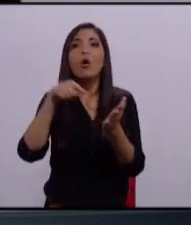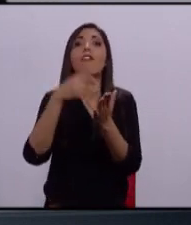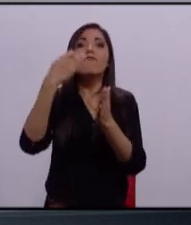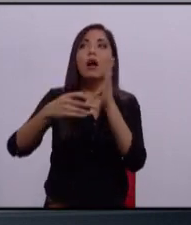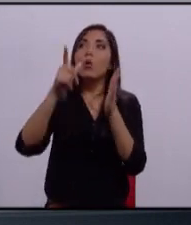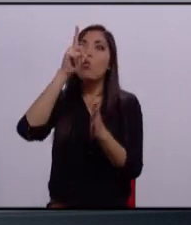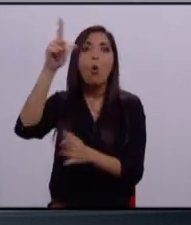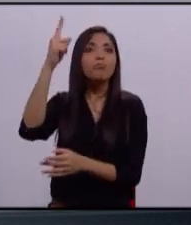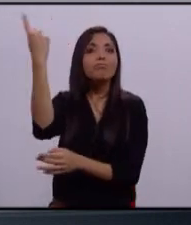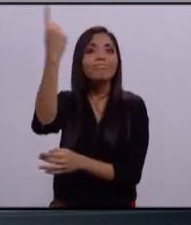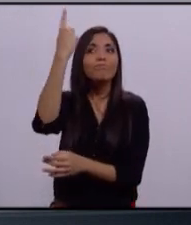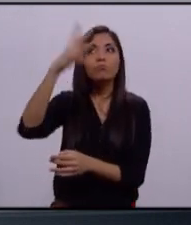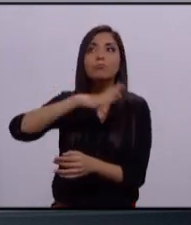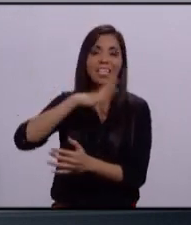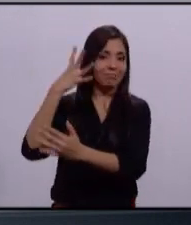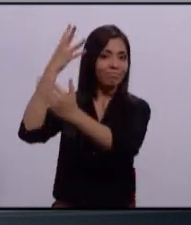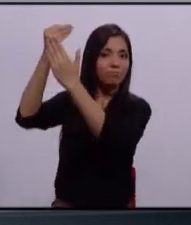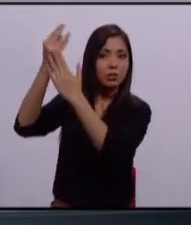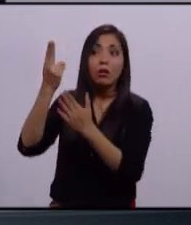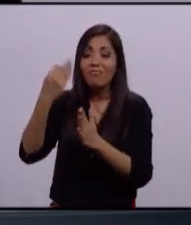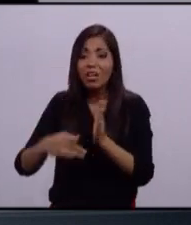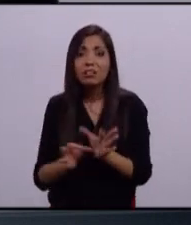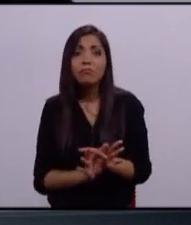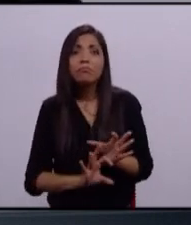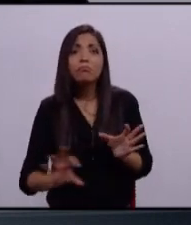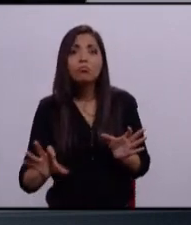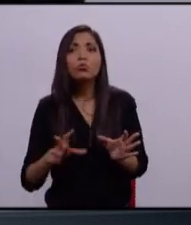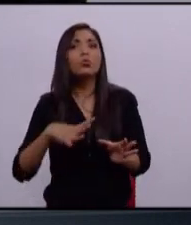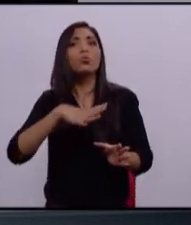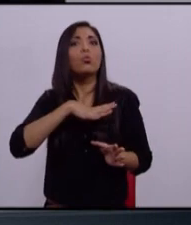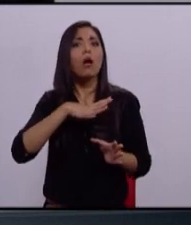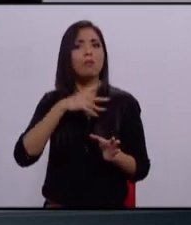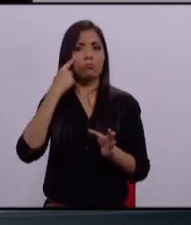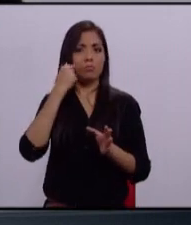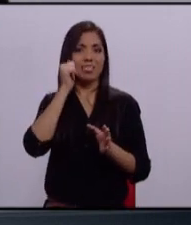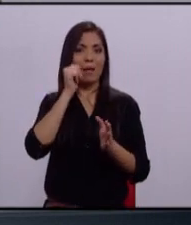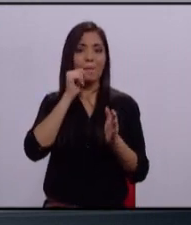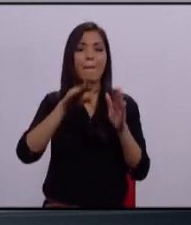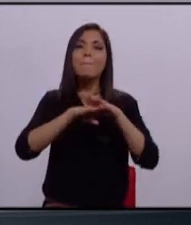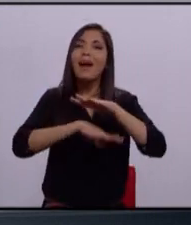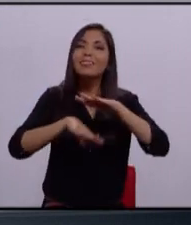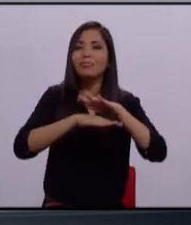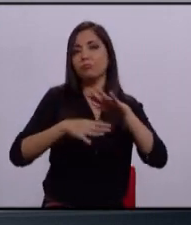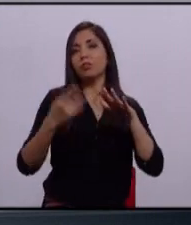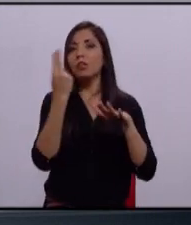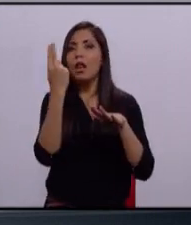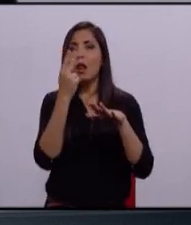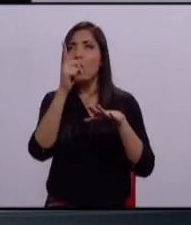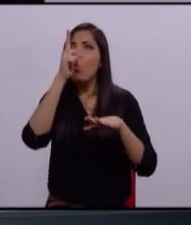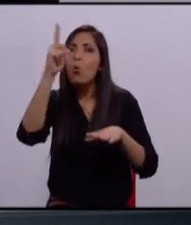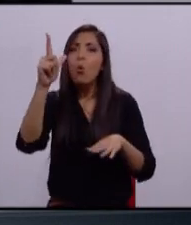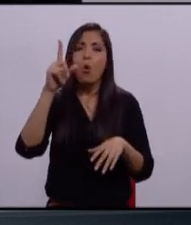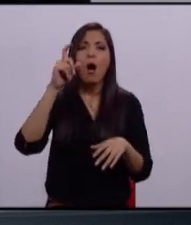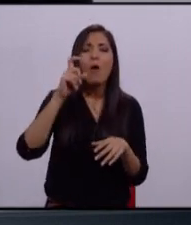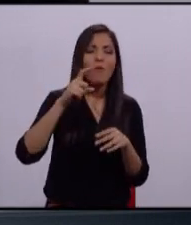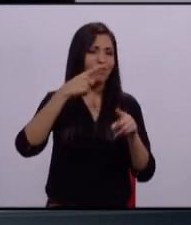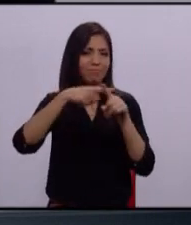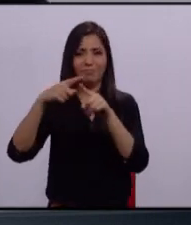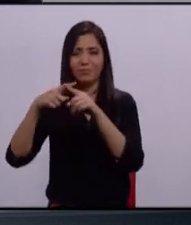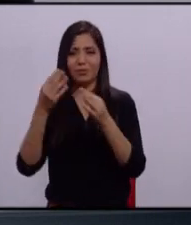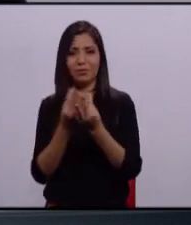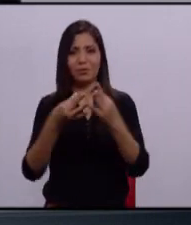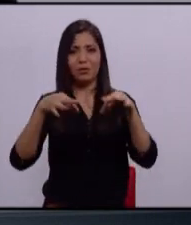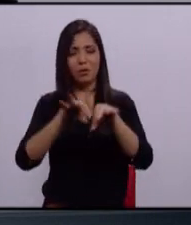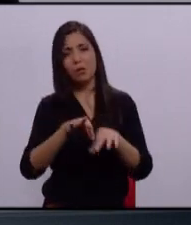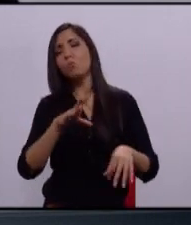público, que hace falta drenaje, que no tienen los servicios básicos con los datos que di en la participación anterior. Me parece que